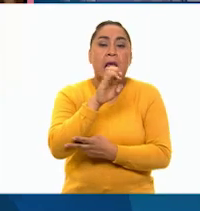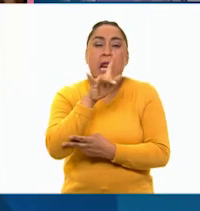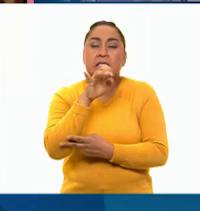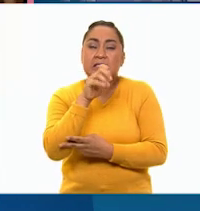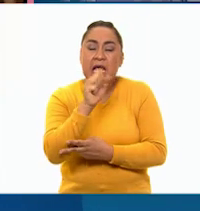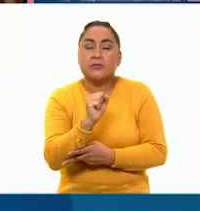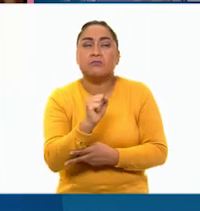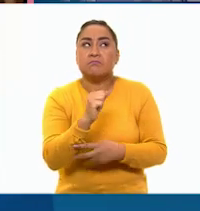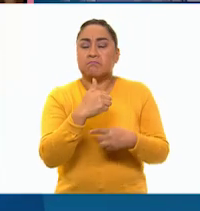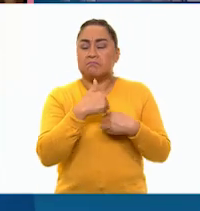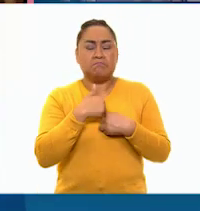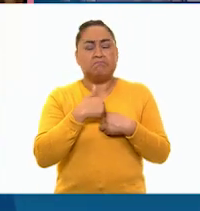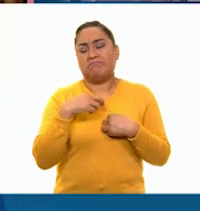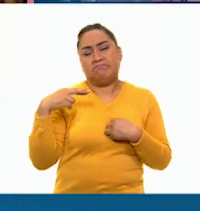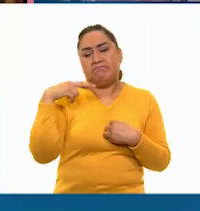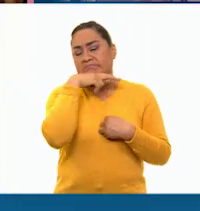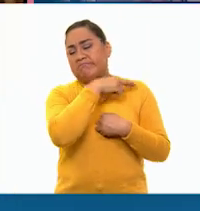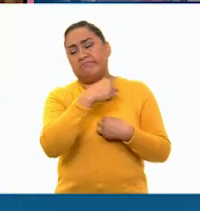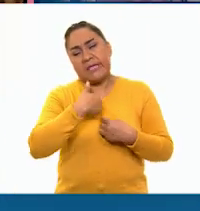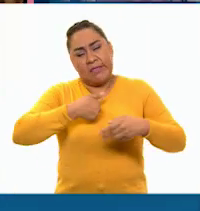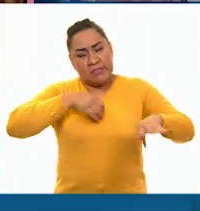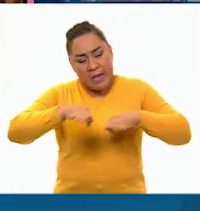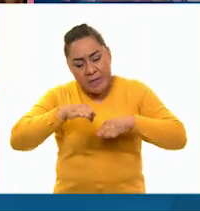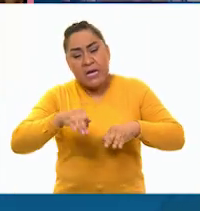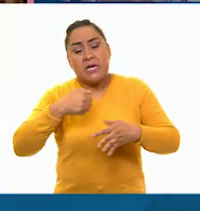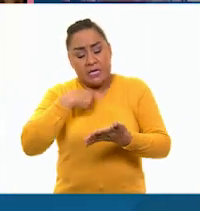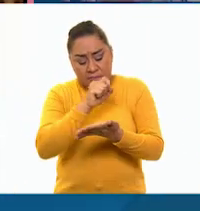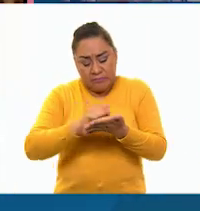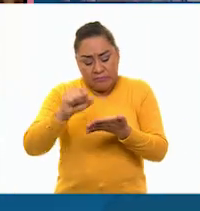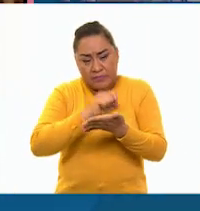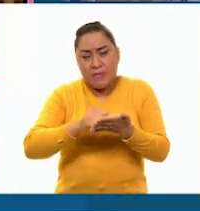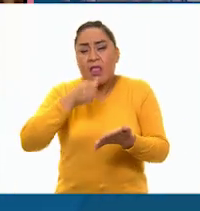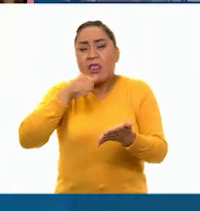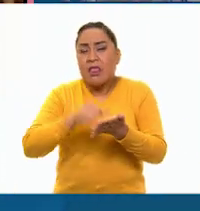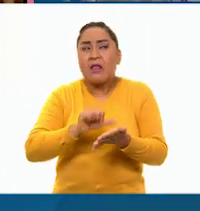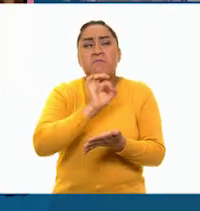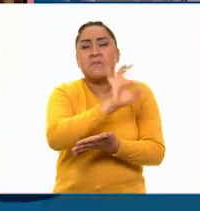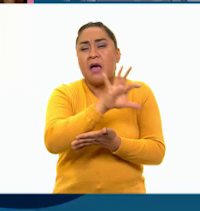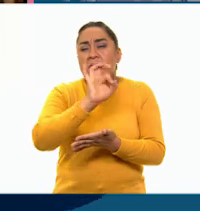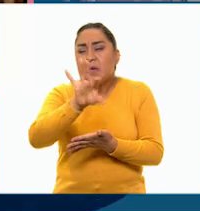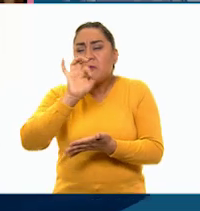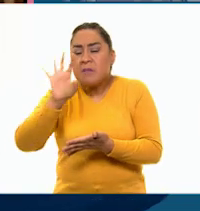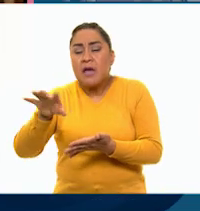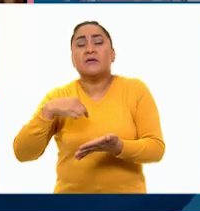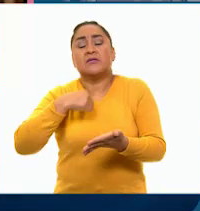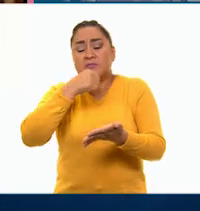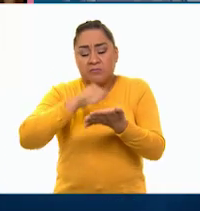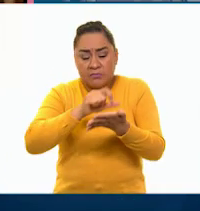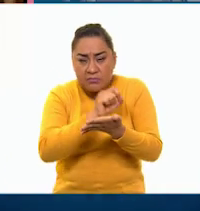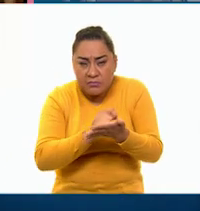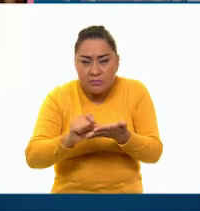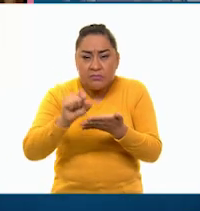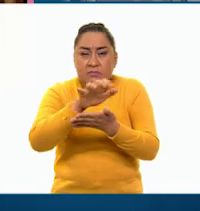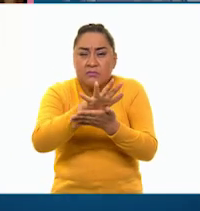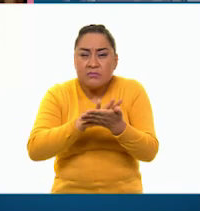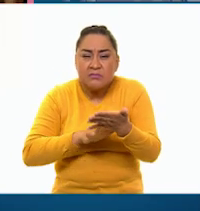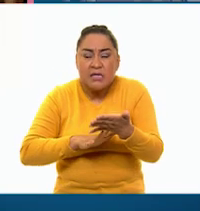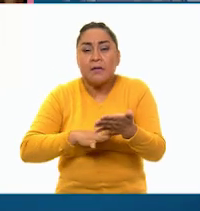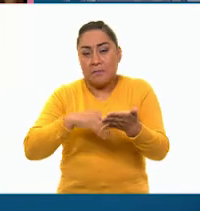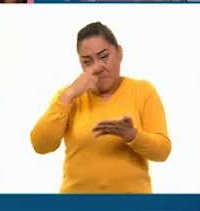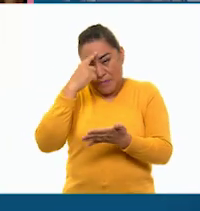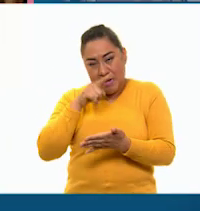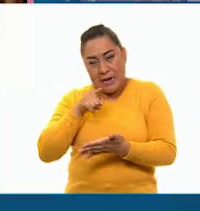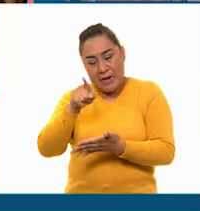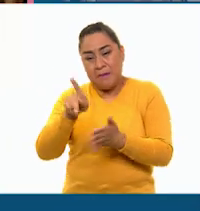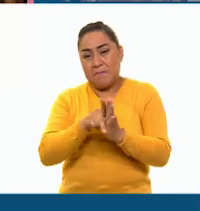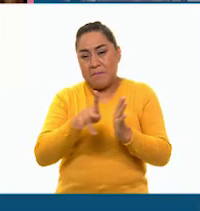inmediato me puse a trabajar. Mandé cartas a los combatientes y escribí artículos para el ilustrador